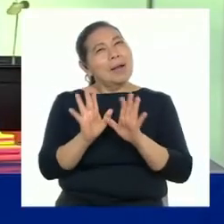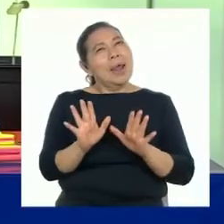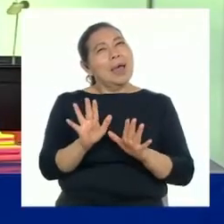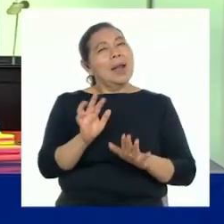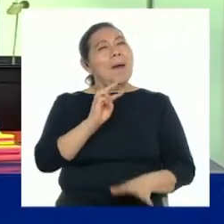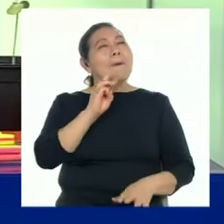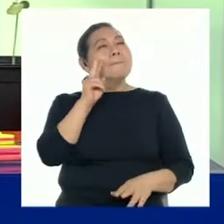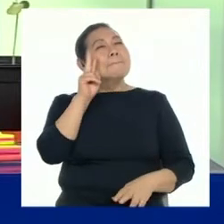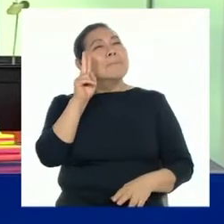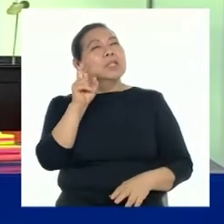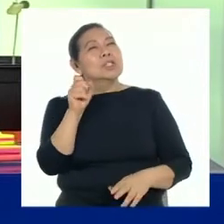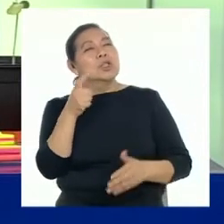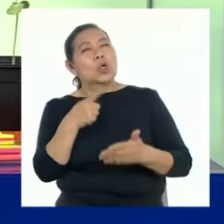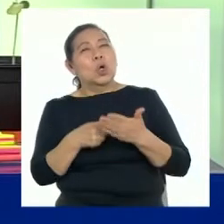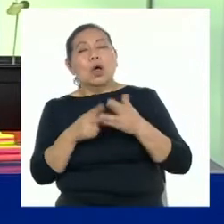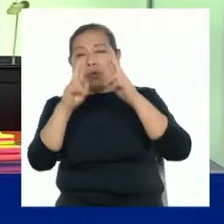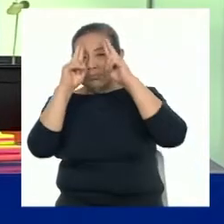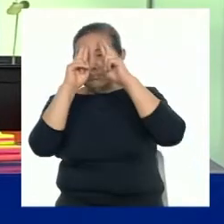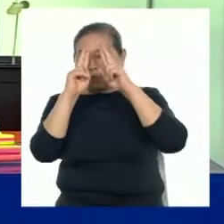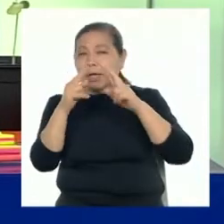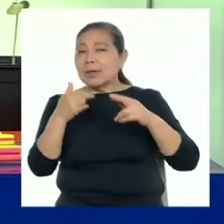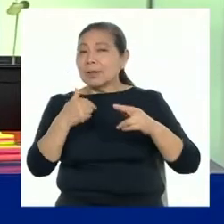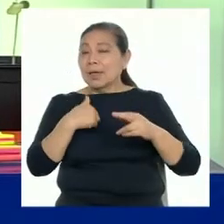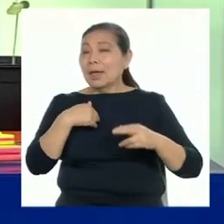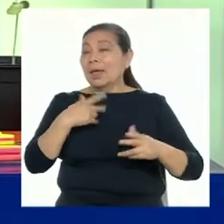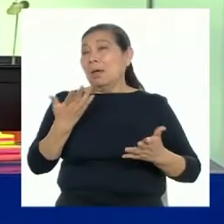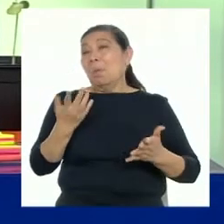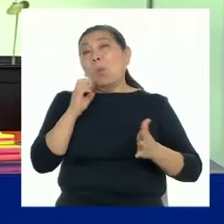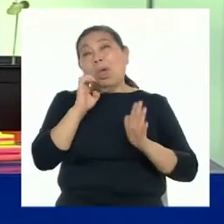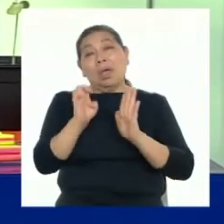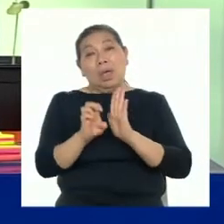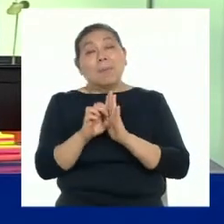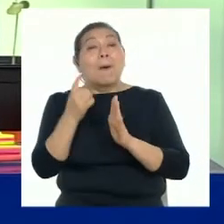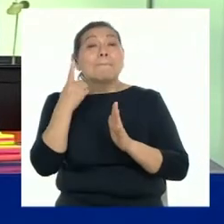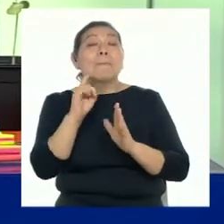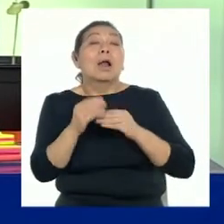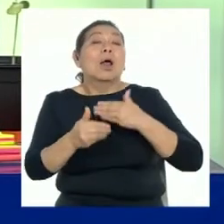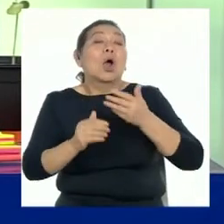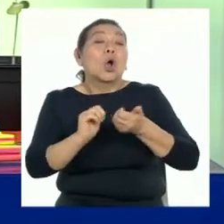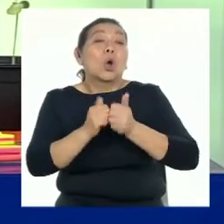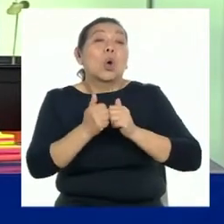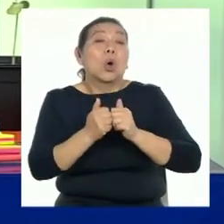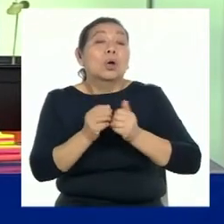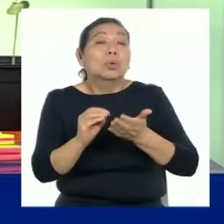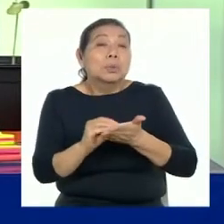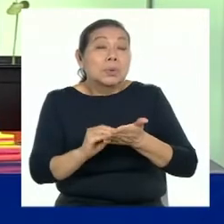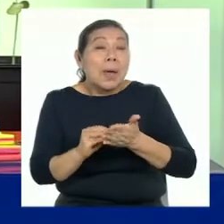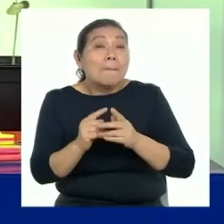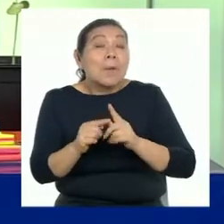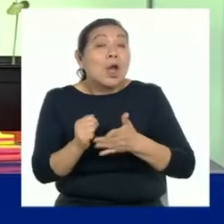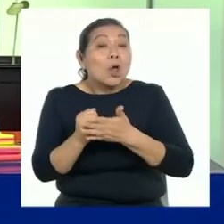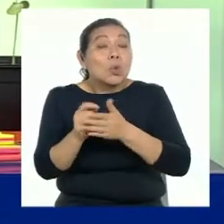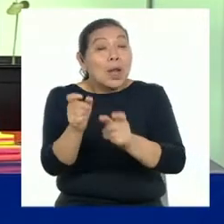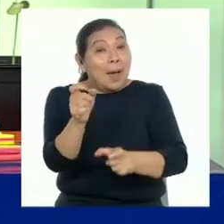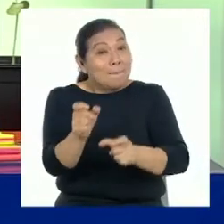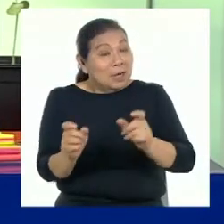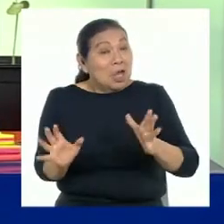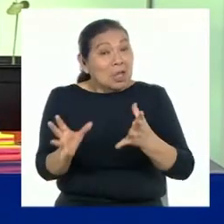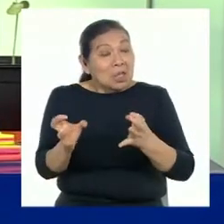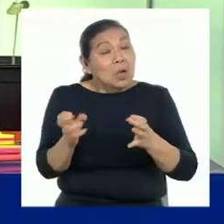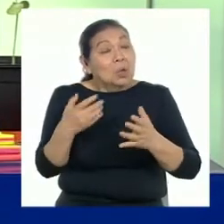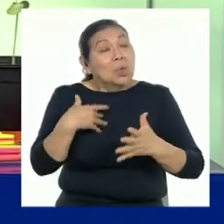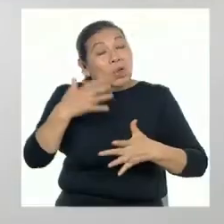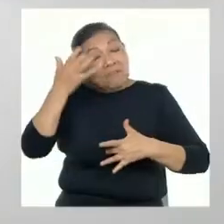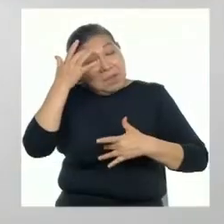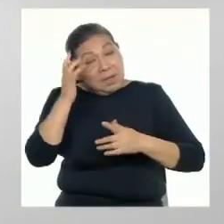La misión es la dedicación y respeto que mi amigo Lalo deberá seguir para poder convertirse en curandero. Y así ayudar a las personas que quieran